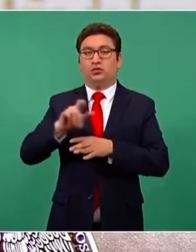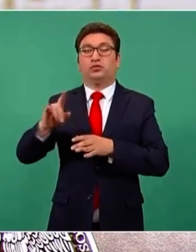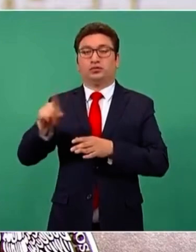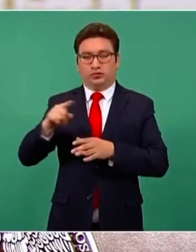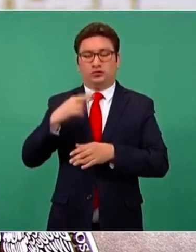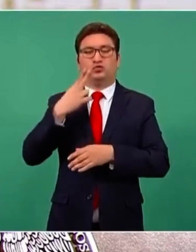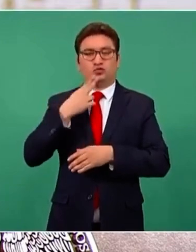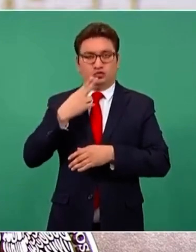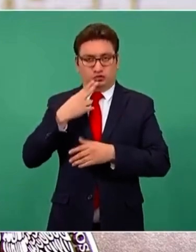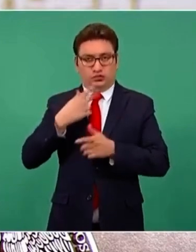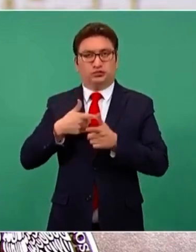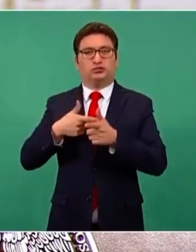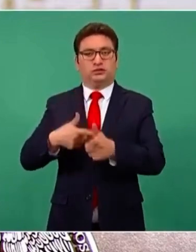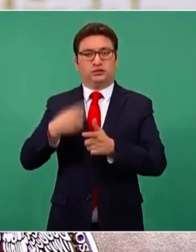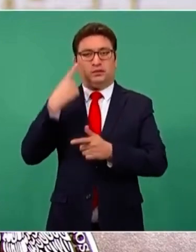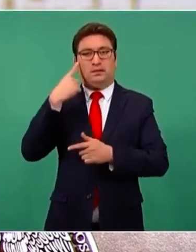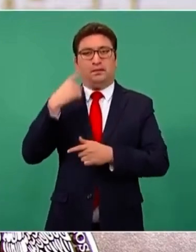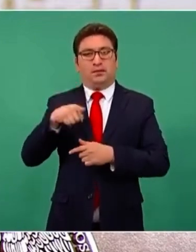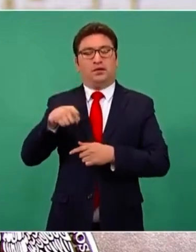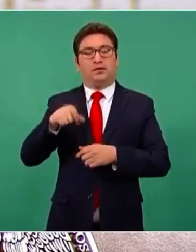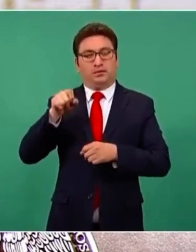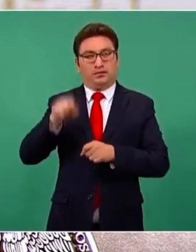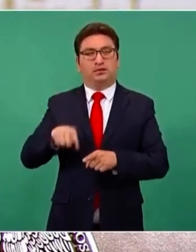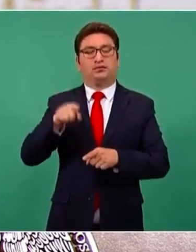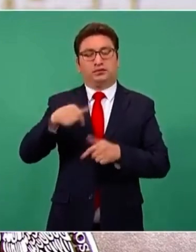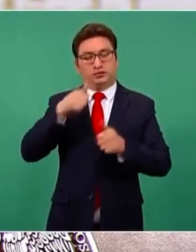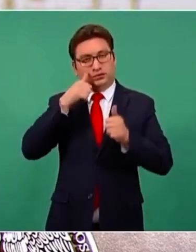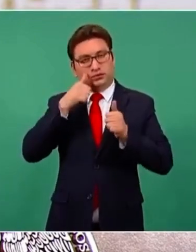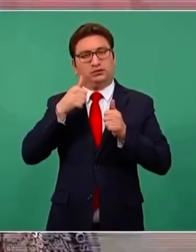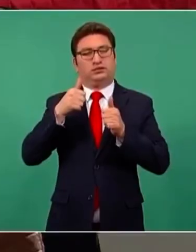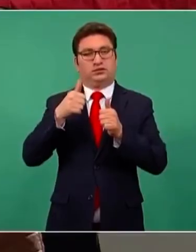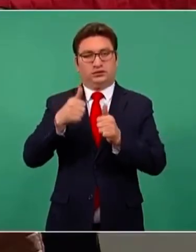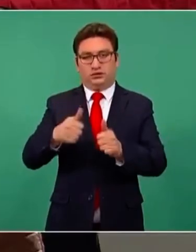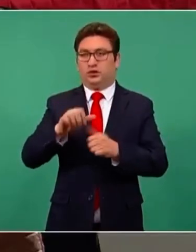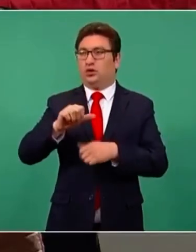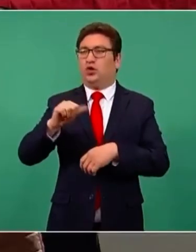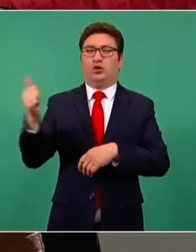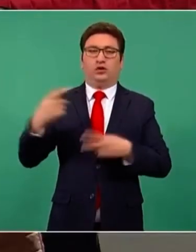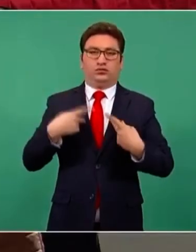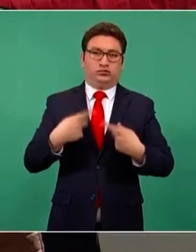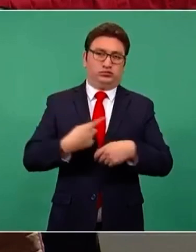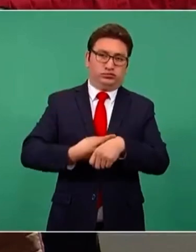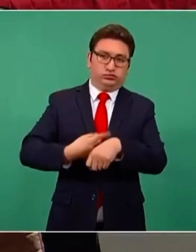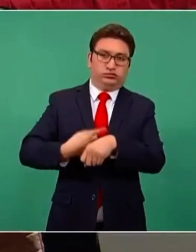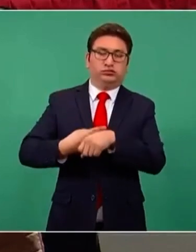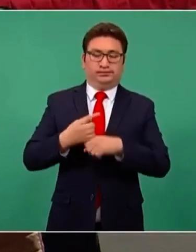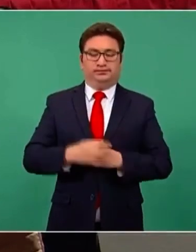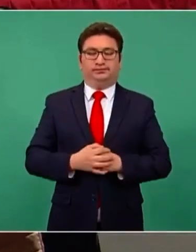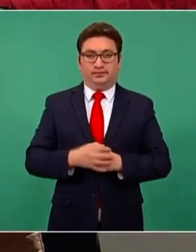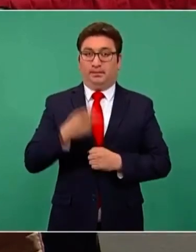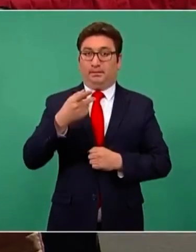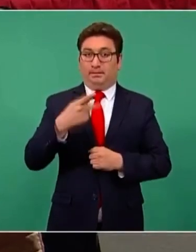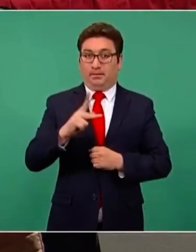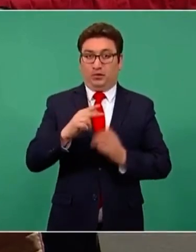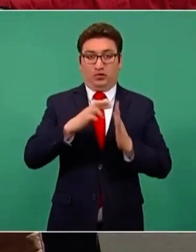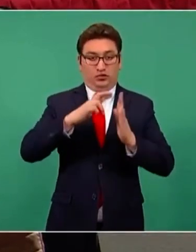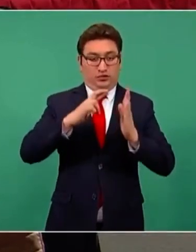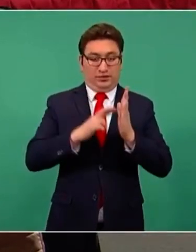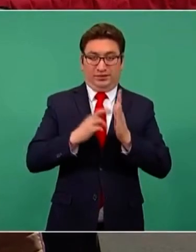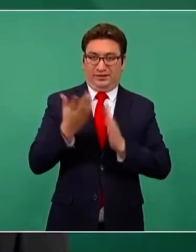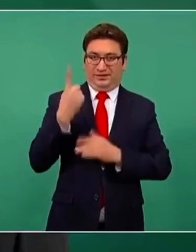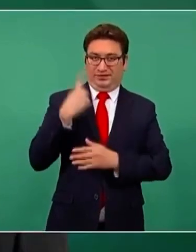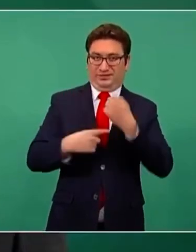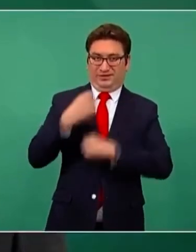reutilizadas para su uso convencional en la atención de otros padecimientos. Pero los lineamientos establecidos desde el año